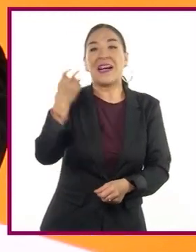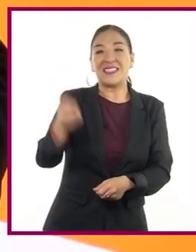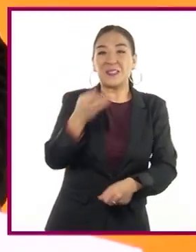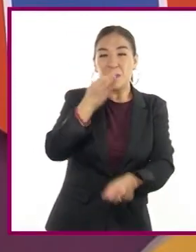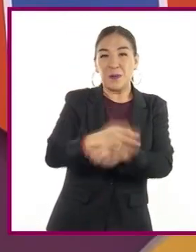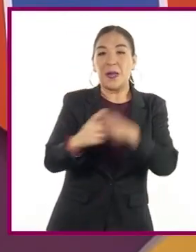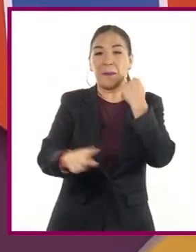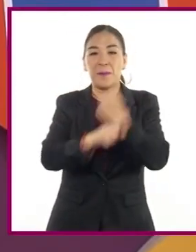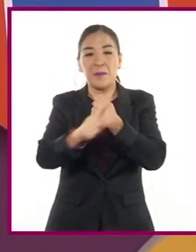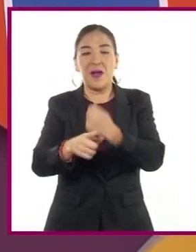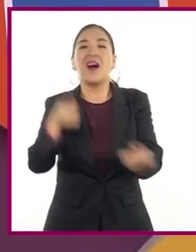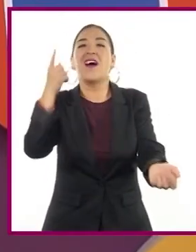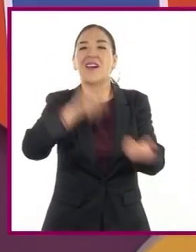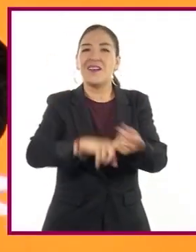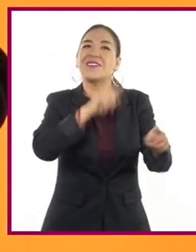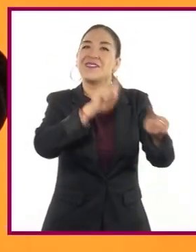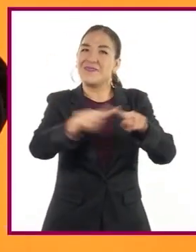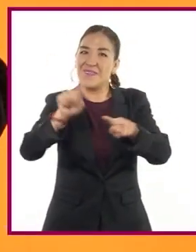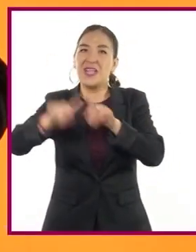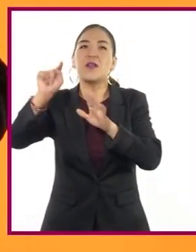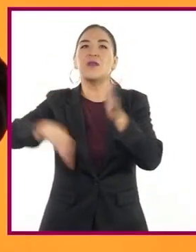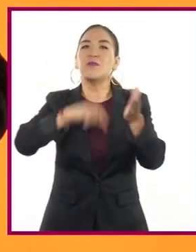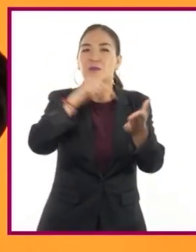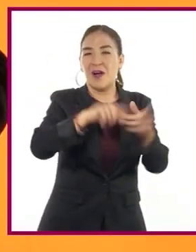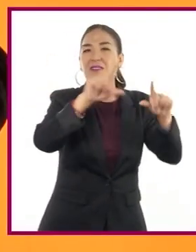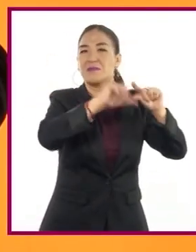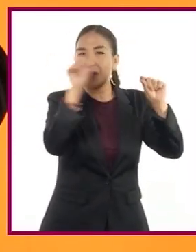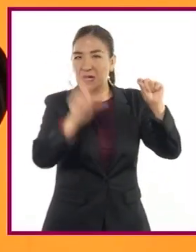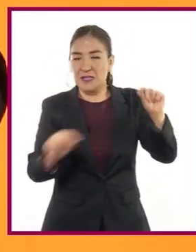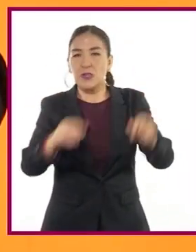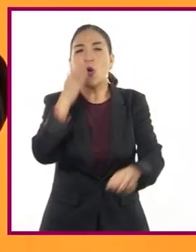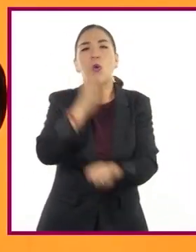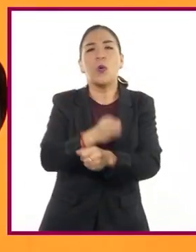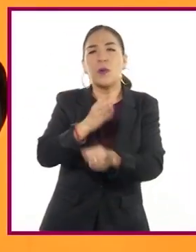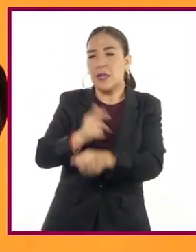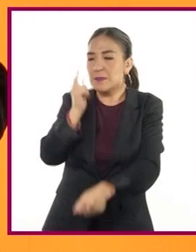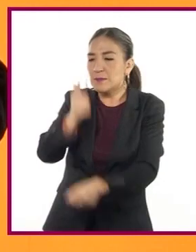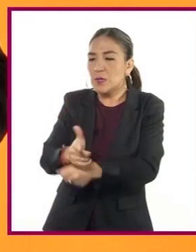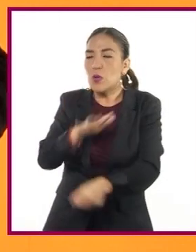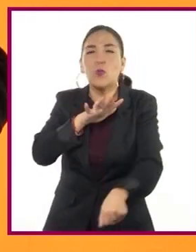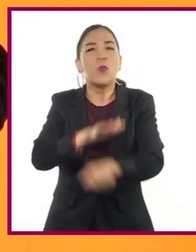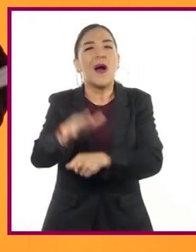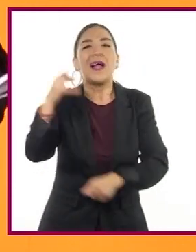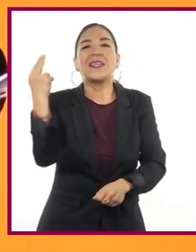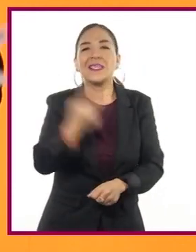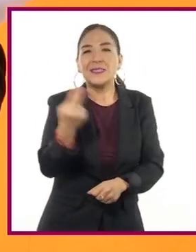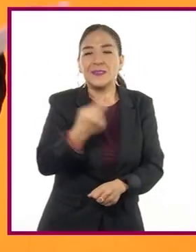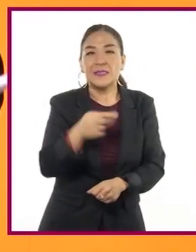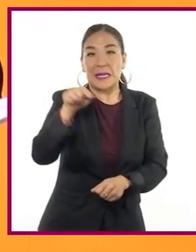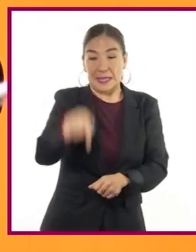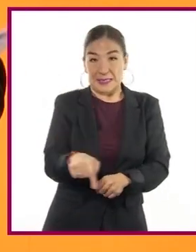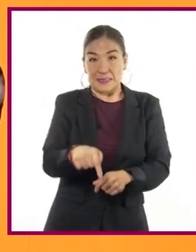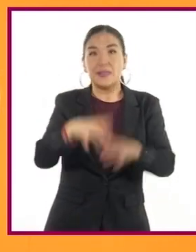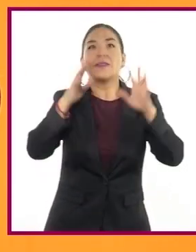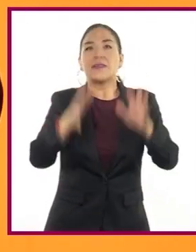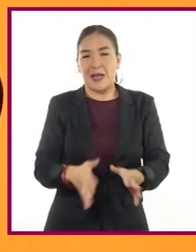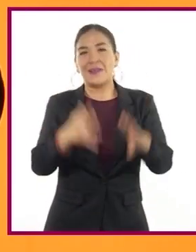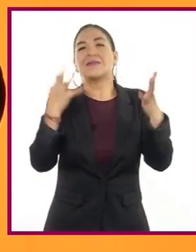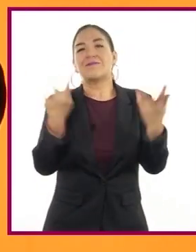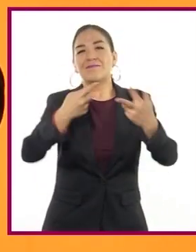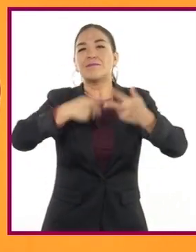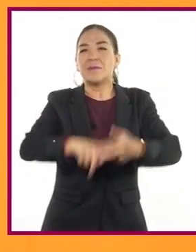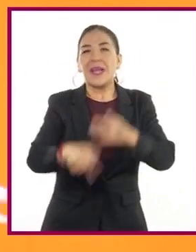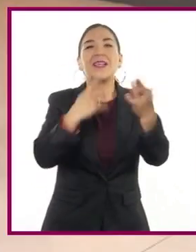en muy distintos lugares del país, identificaremos una necesidad sobre la cual desarrollaremos nuestro proyecto tecnológico.